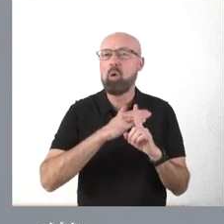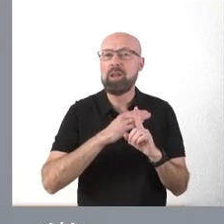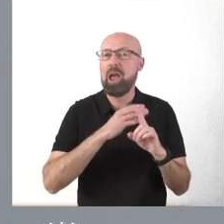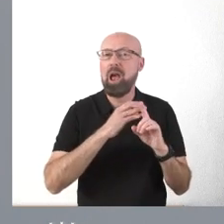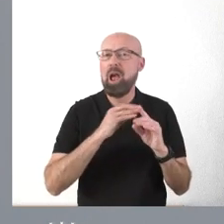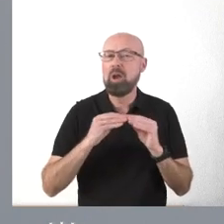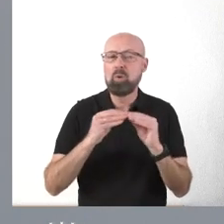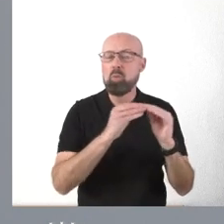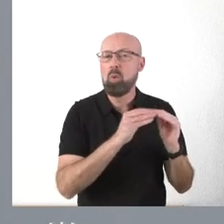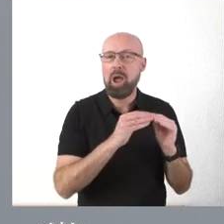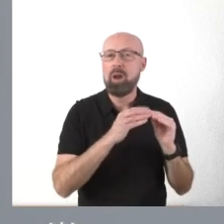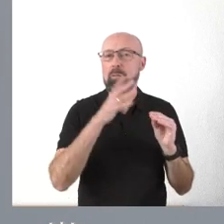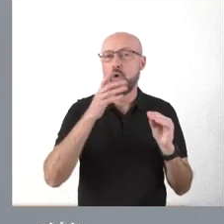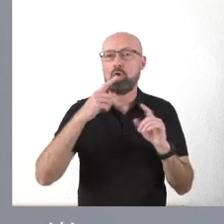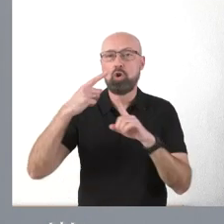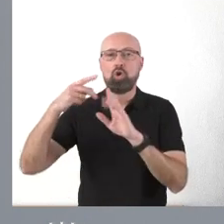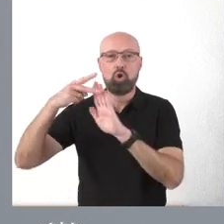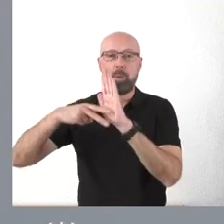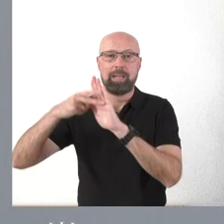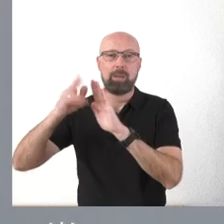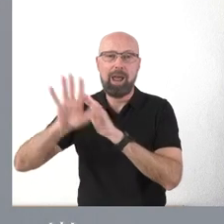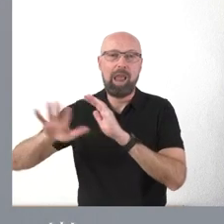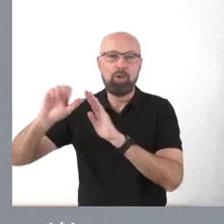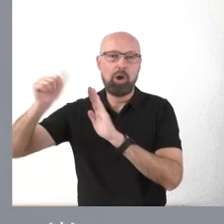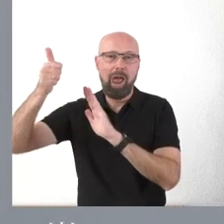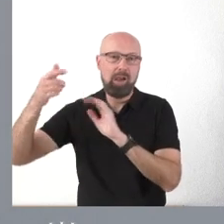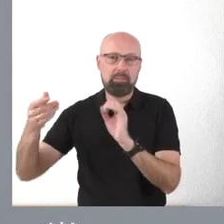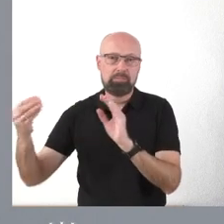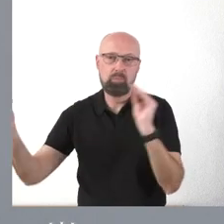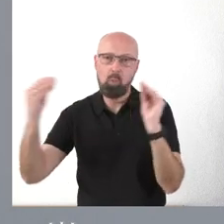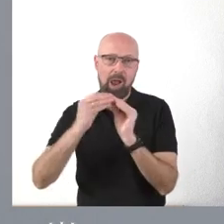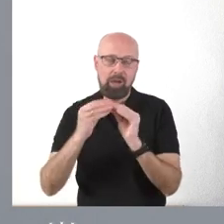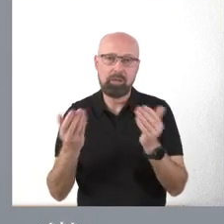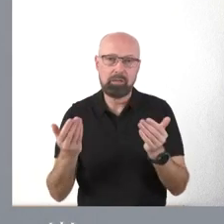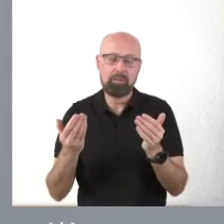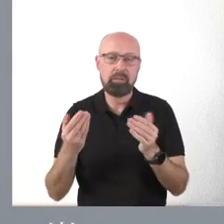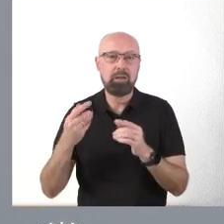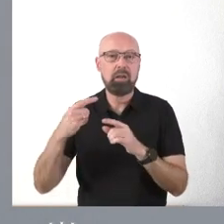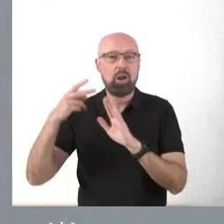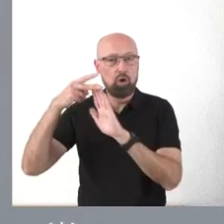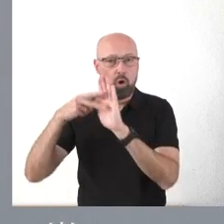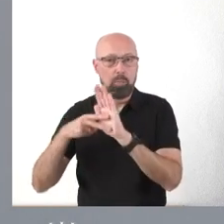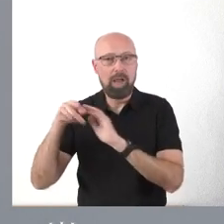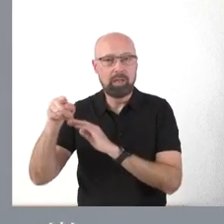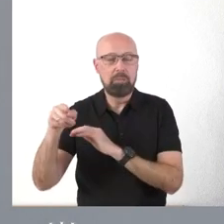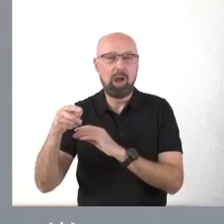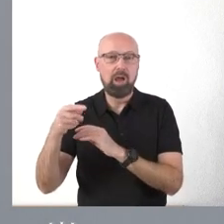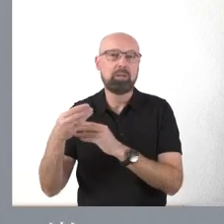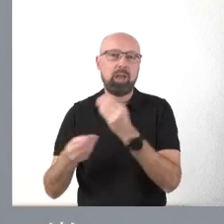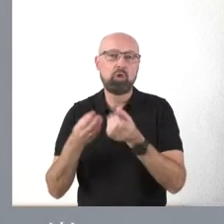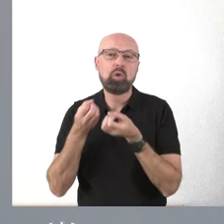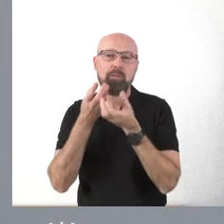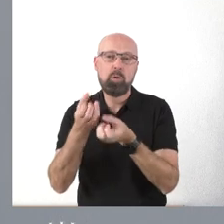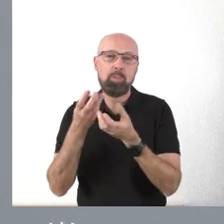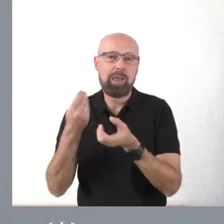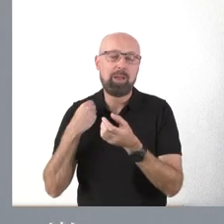la normativa nacional regula para esta materia, que es una normativa que ha sido informada en el ámbito del Consejo Sectorial